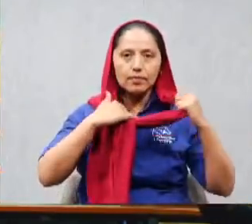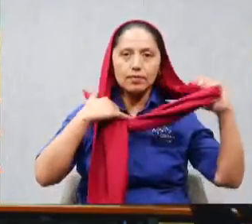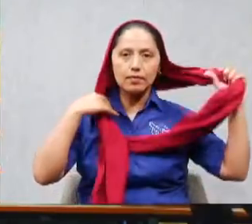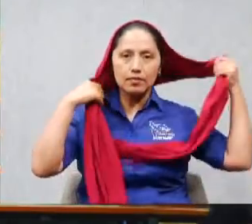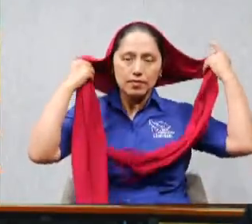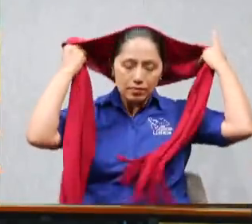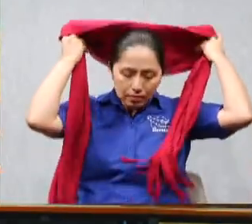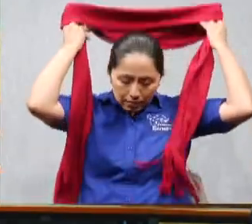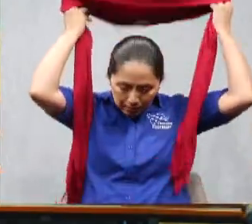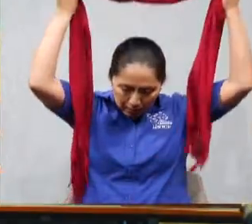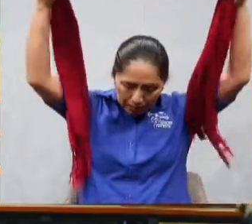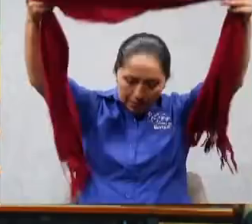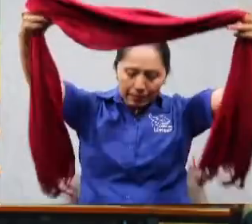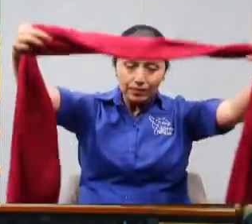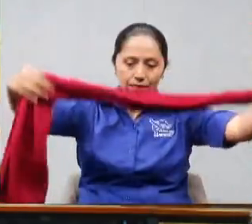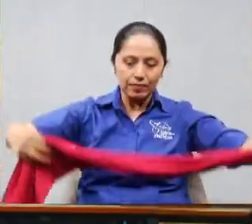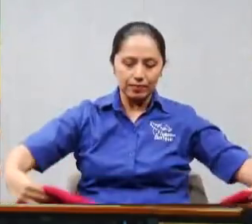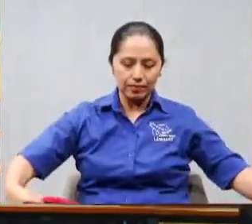bendito.